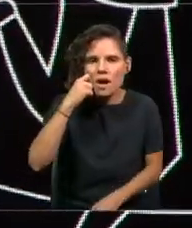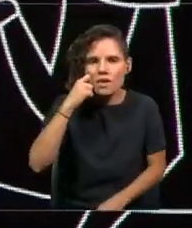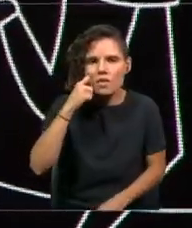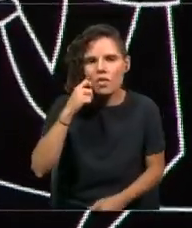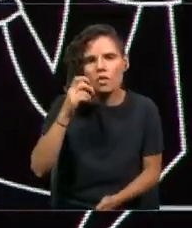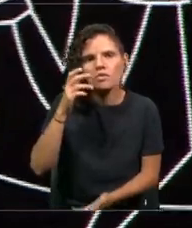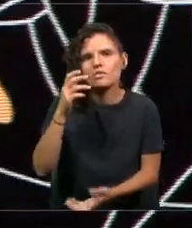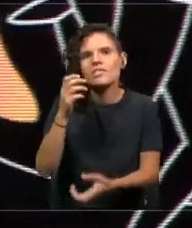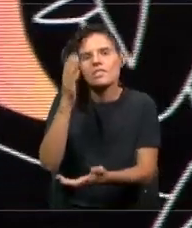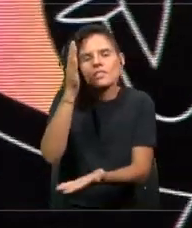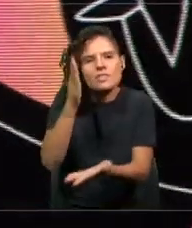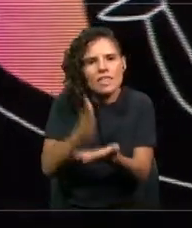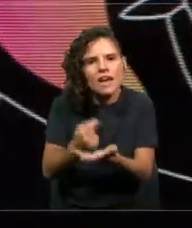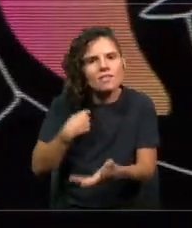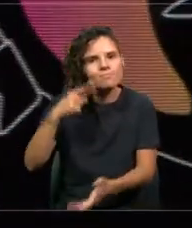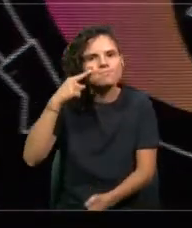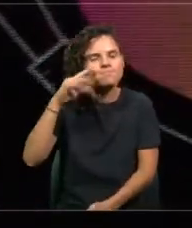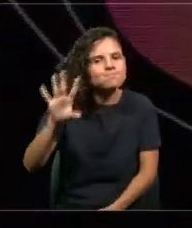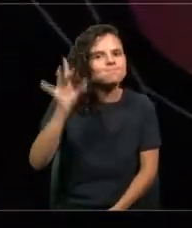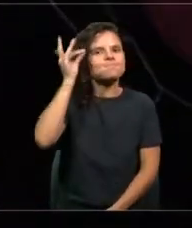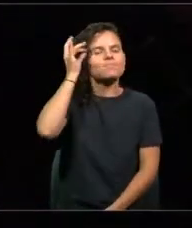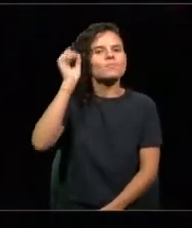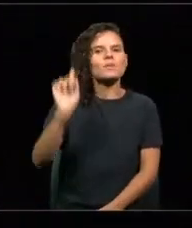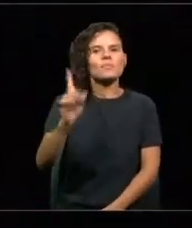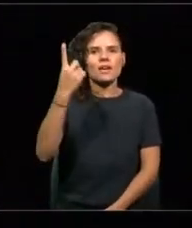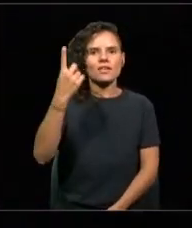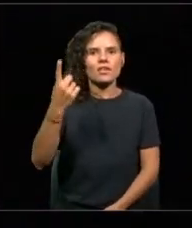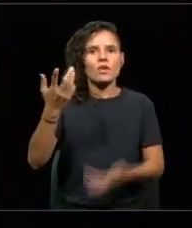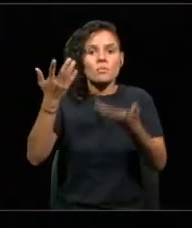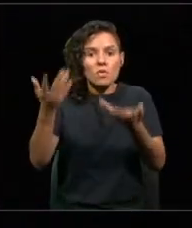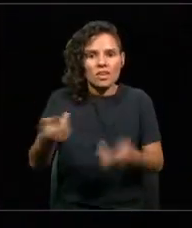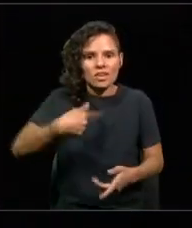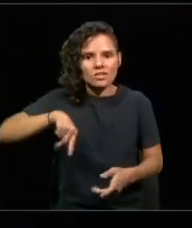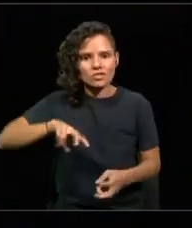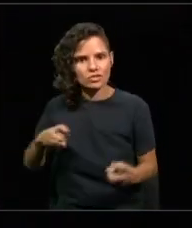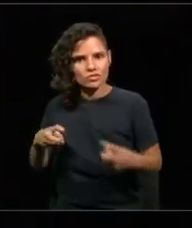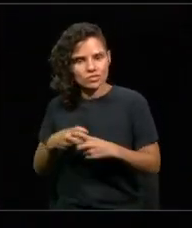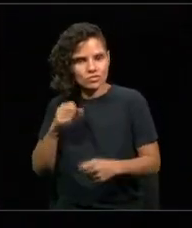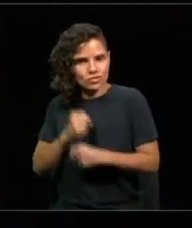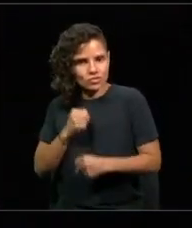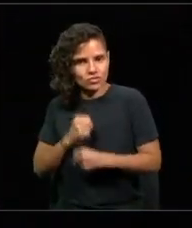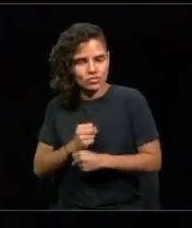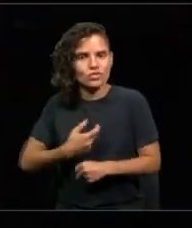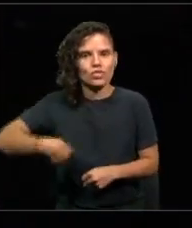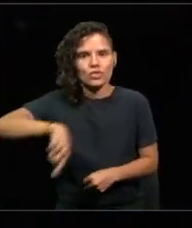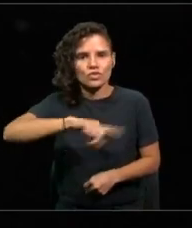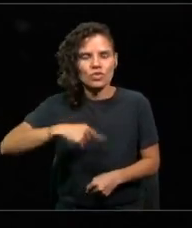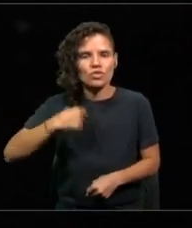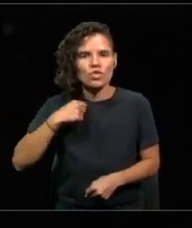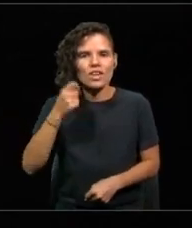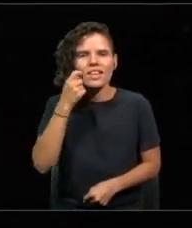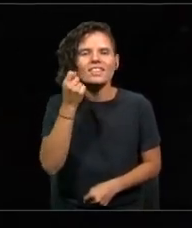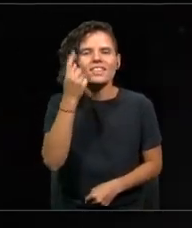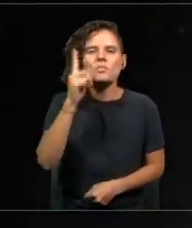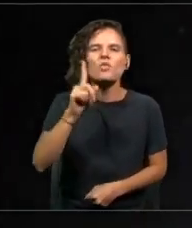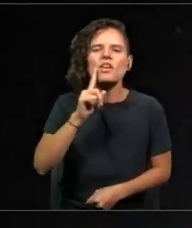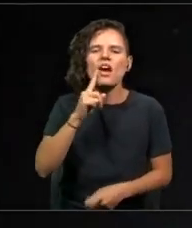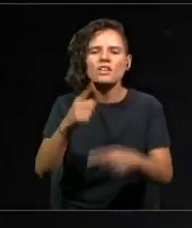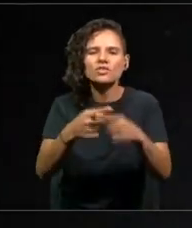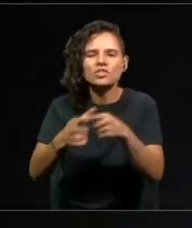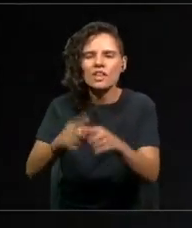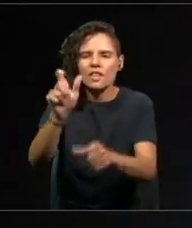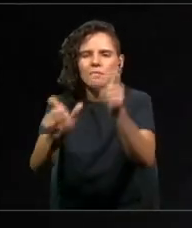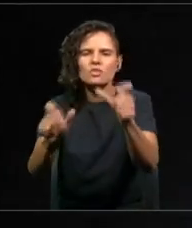Por eso al menos nosotros somos fervientes defensores de entender el rol de los actores sociales, no